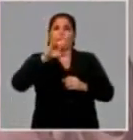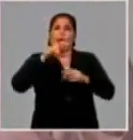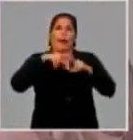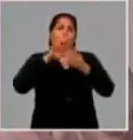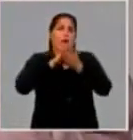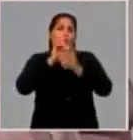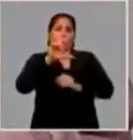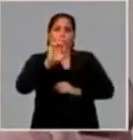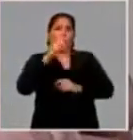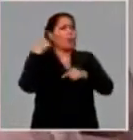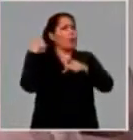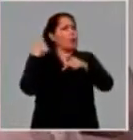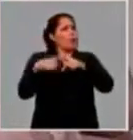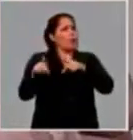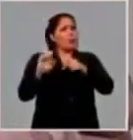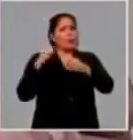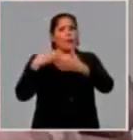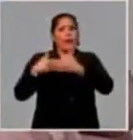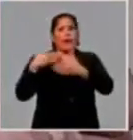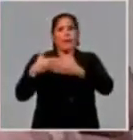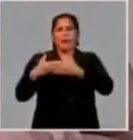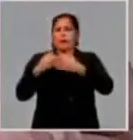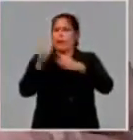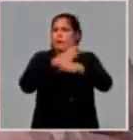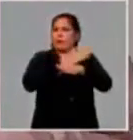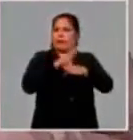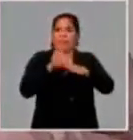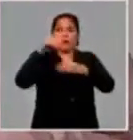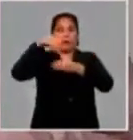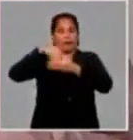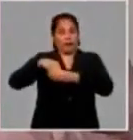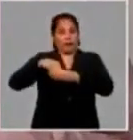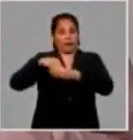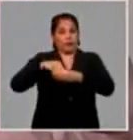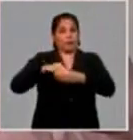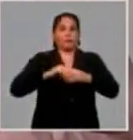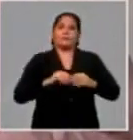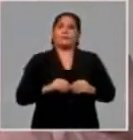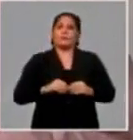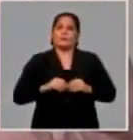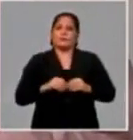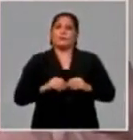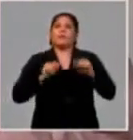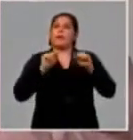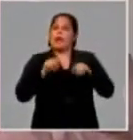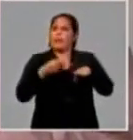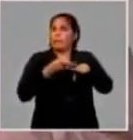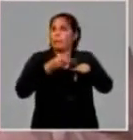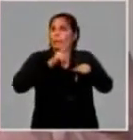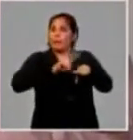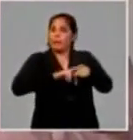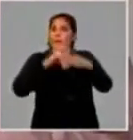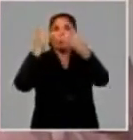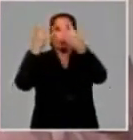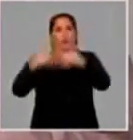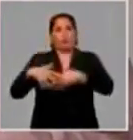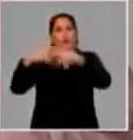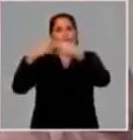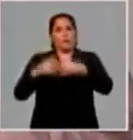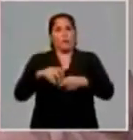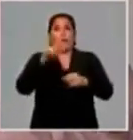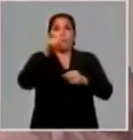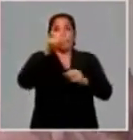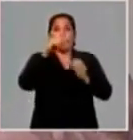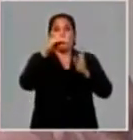lo sigue comercializando Unileve Suchel, sino que también Suchel Estatal tiene previsto la producción de más